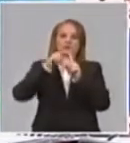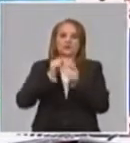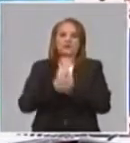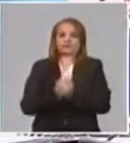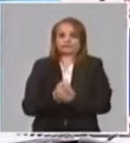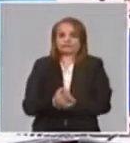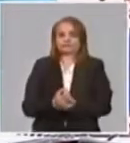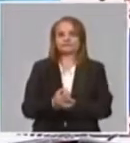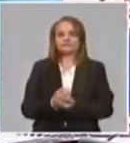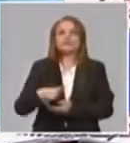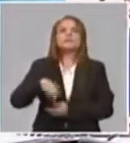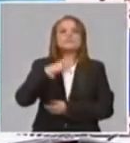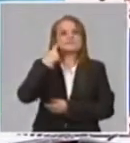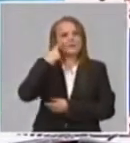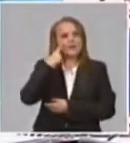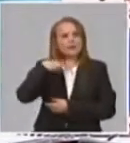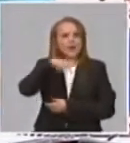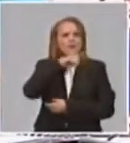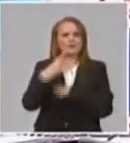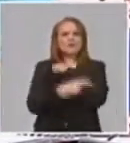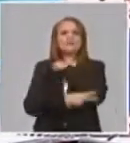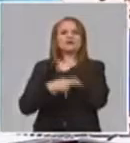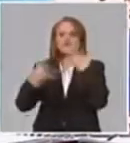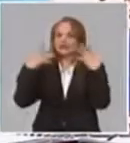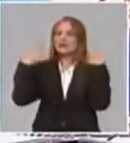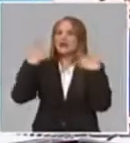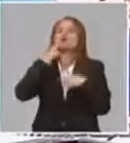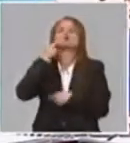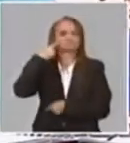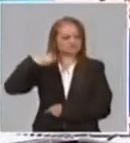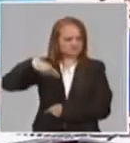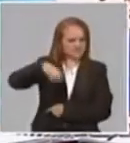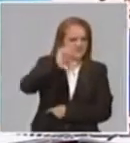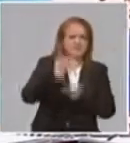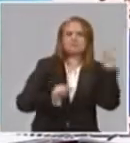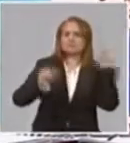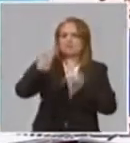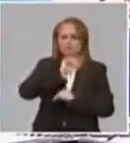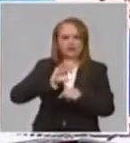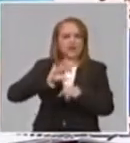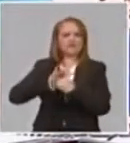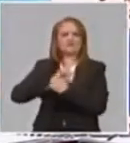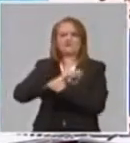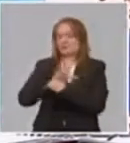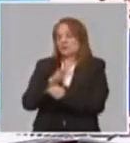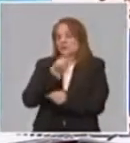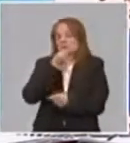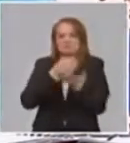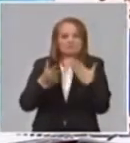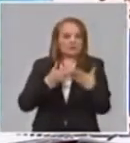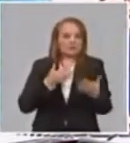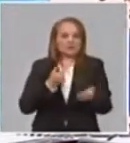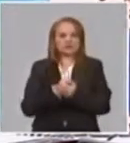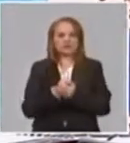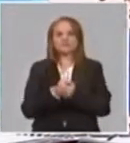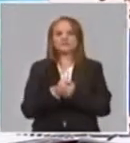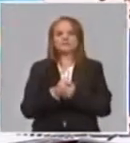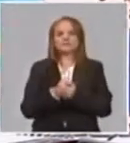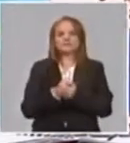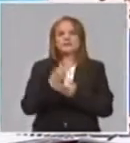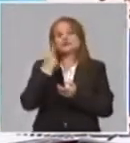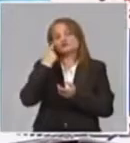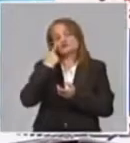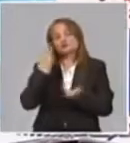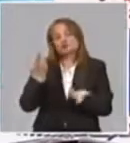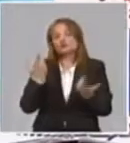nosotros vemos cómo hay, digamos, mucha presencia en lugares donde también hay calor. Yo dejo, pero lo que quiero decir es que los